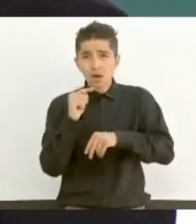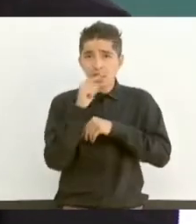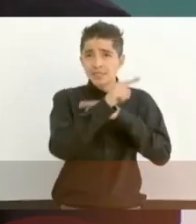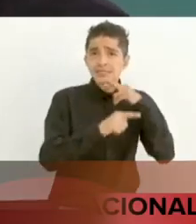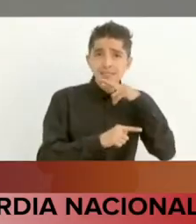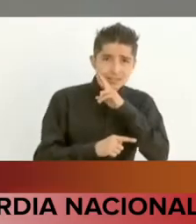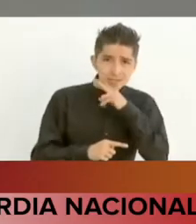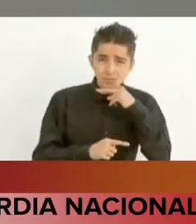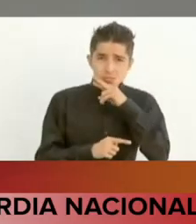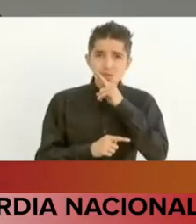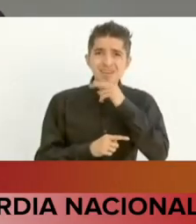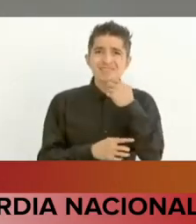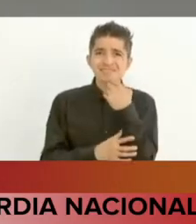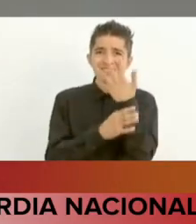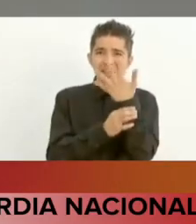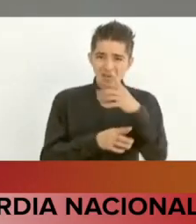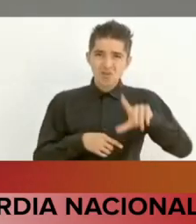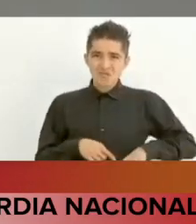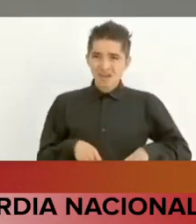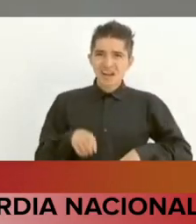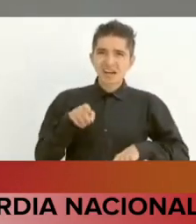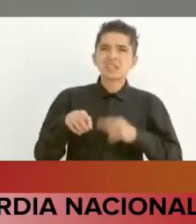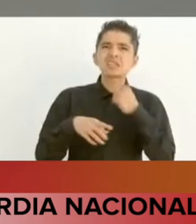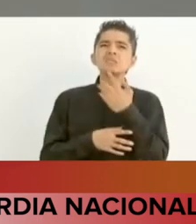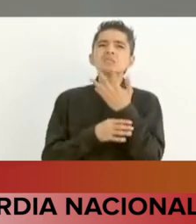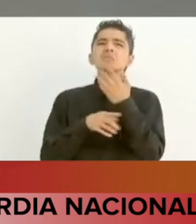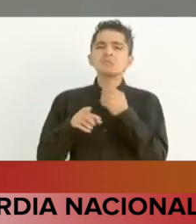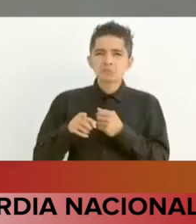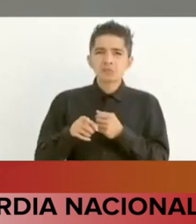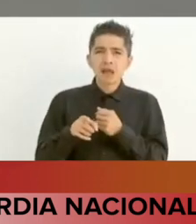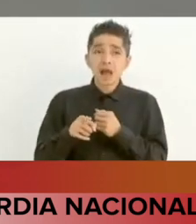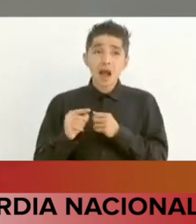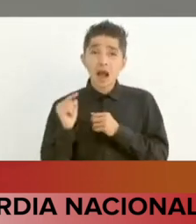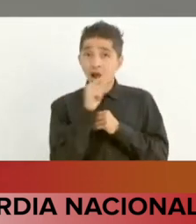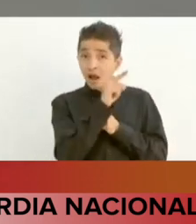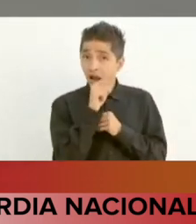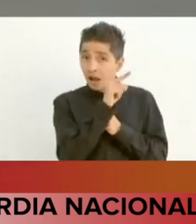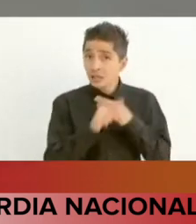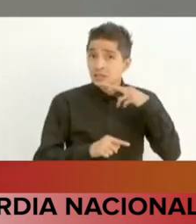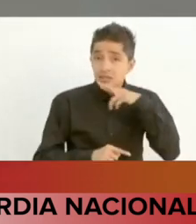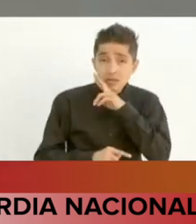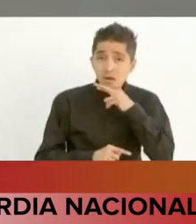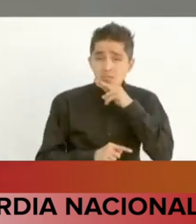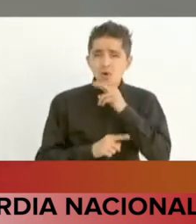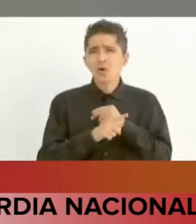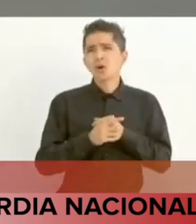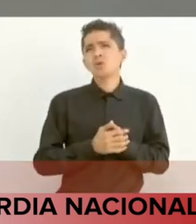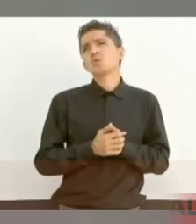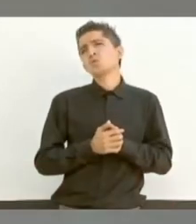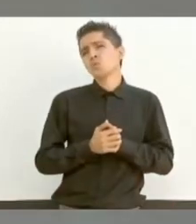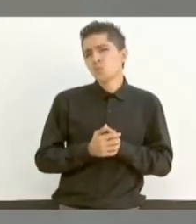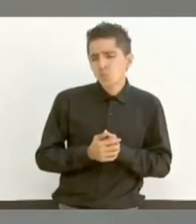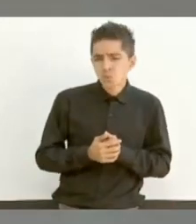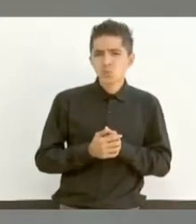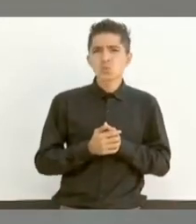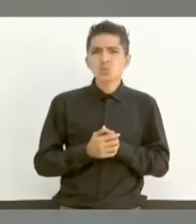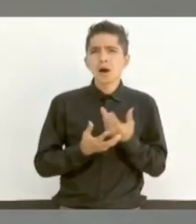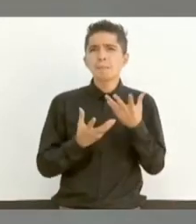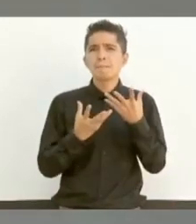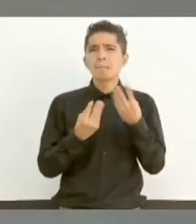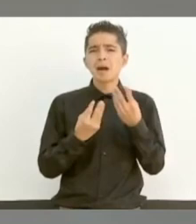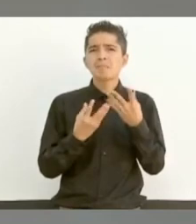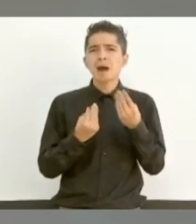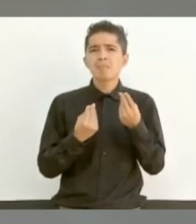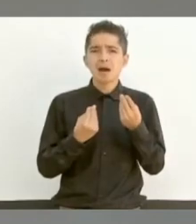que como lo mencionó el gobernador, allá es donde se ha desbordado